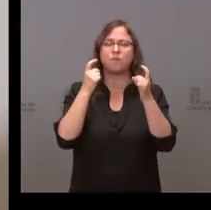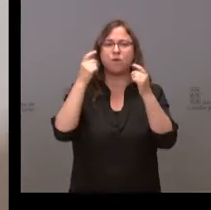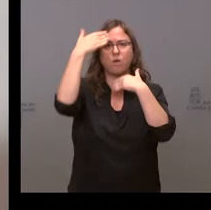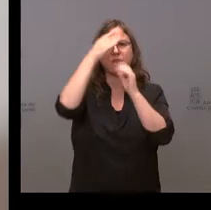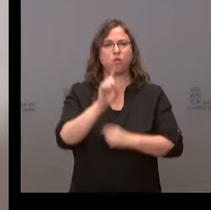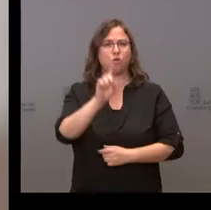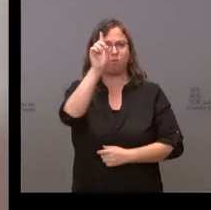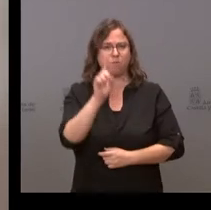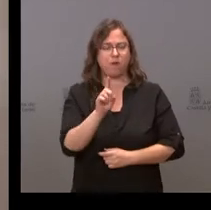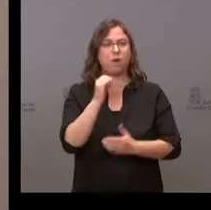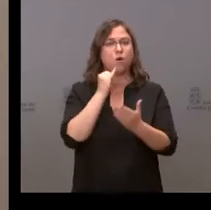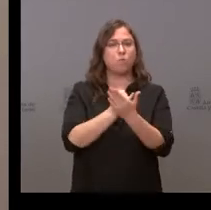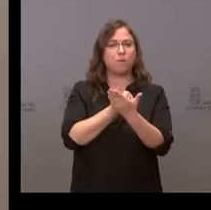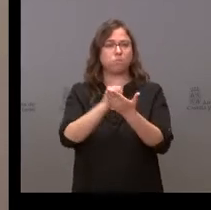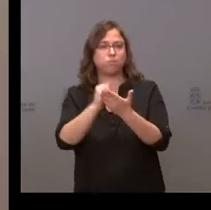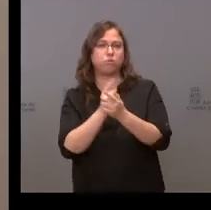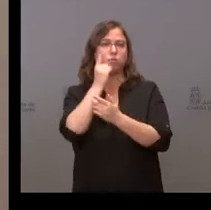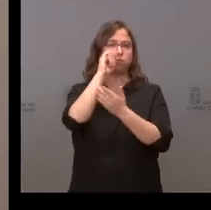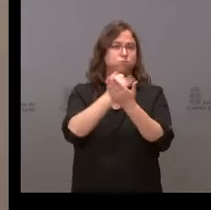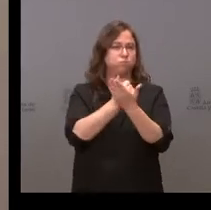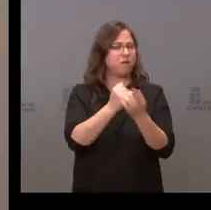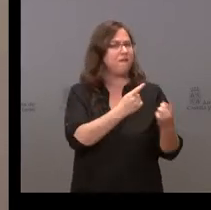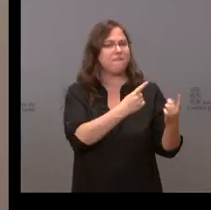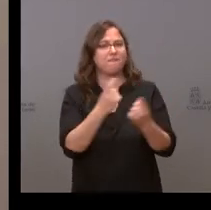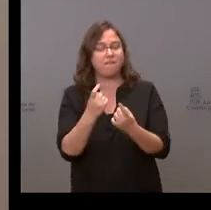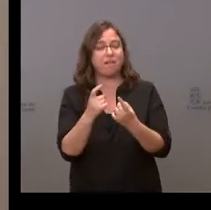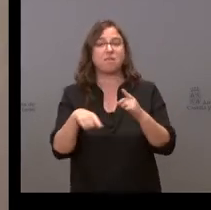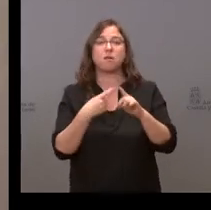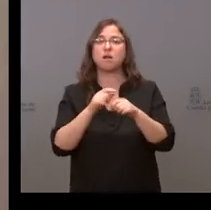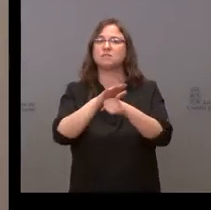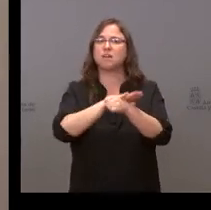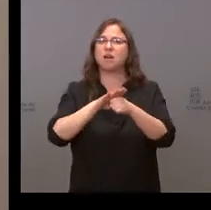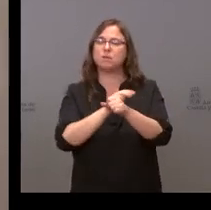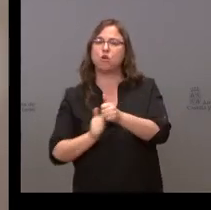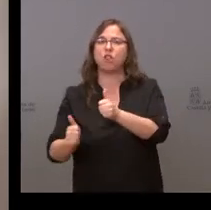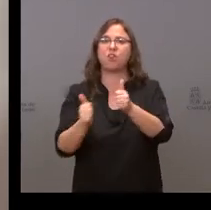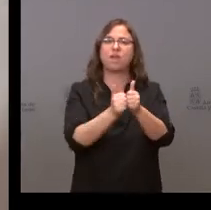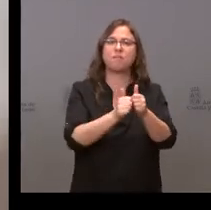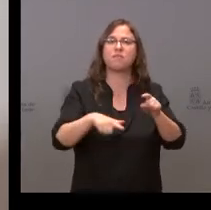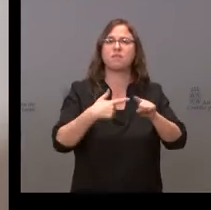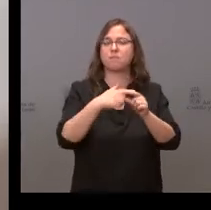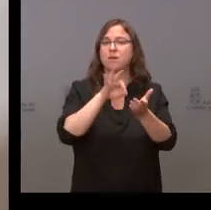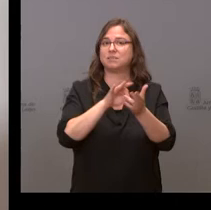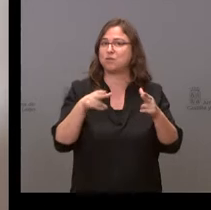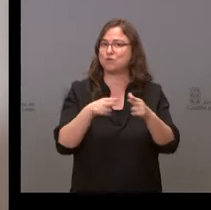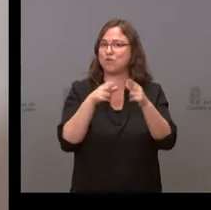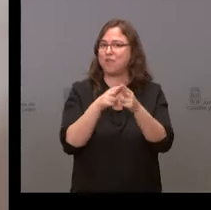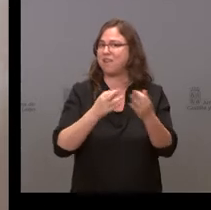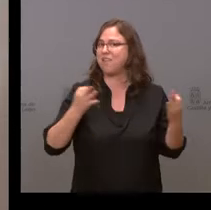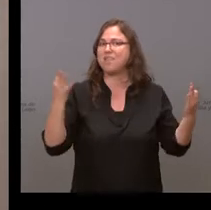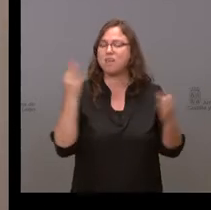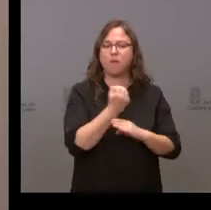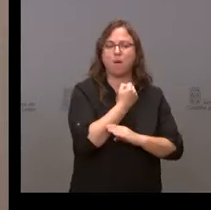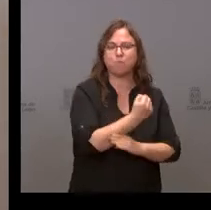Y también en el ámbito de la dependencia y de los servicios sociales, tenemos que reforzar a aquellas personas que más lo